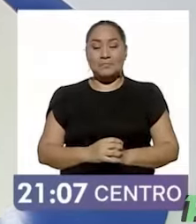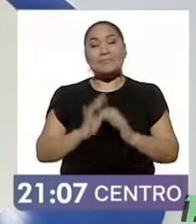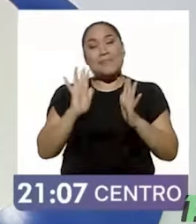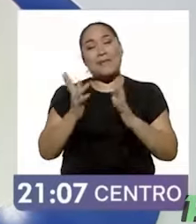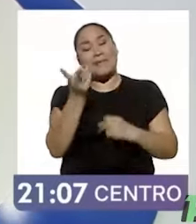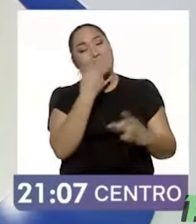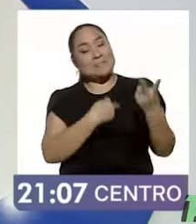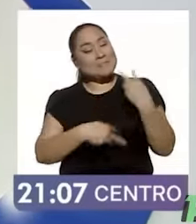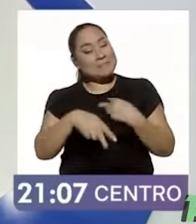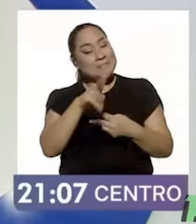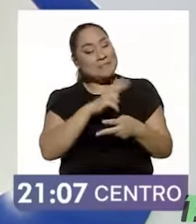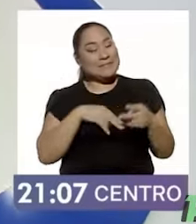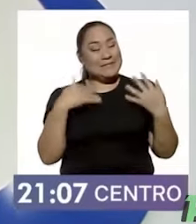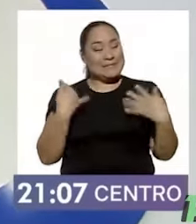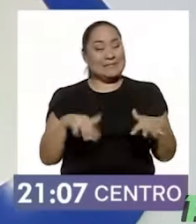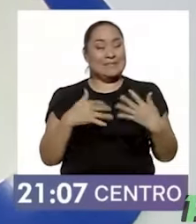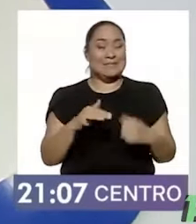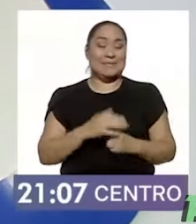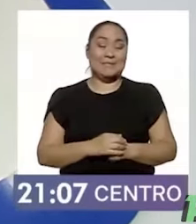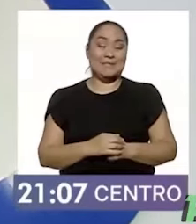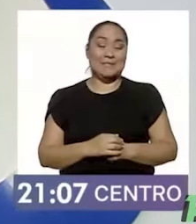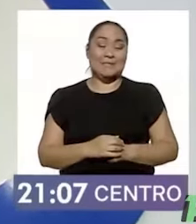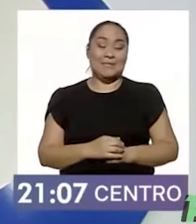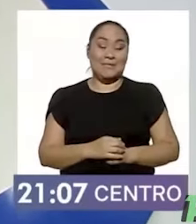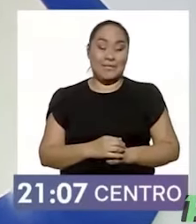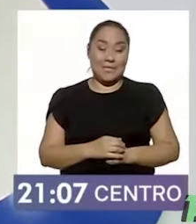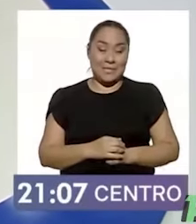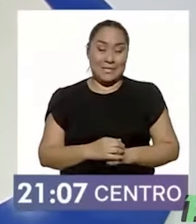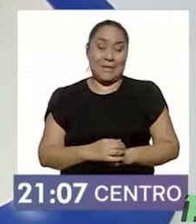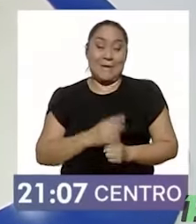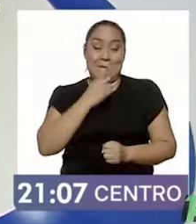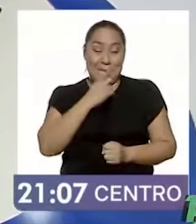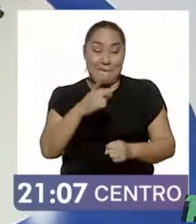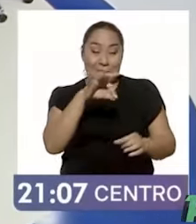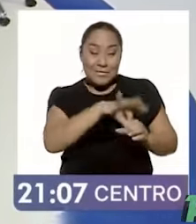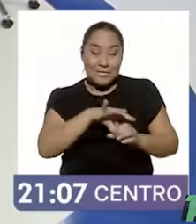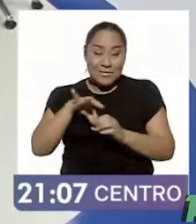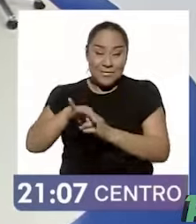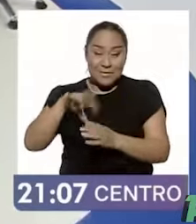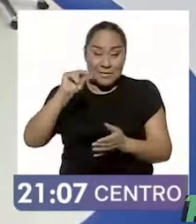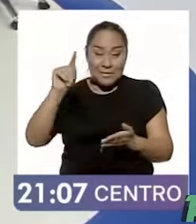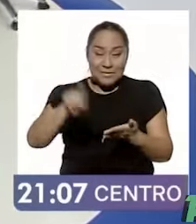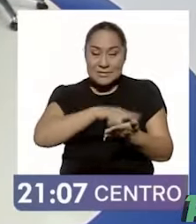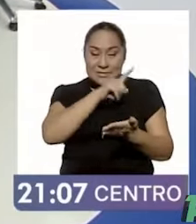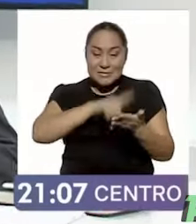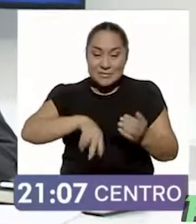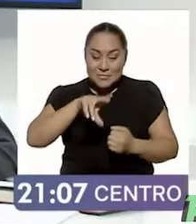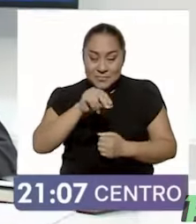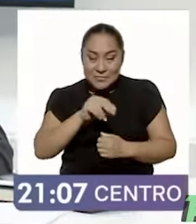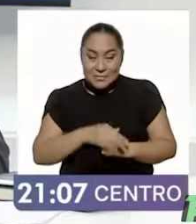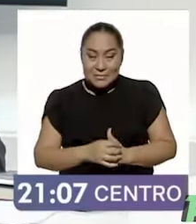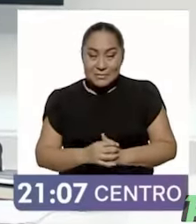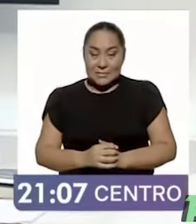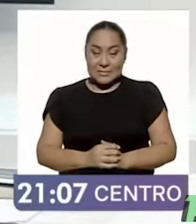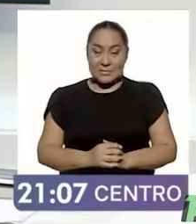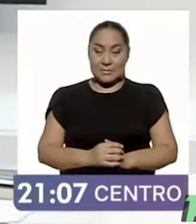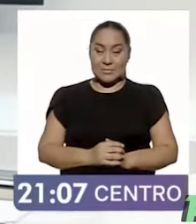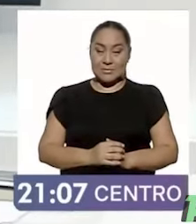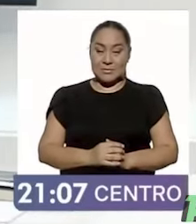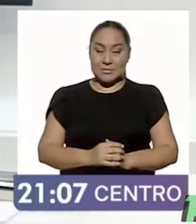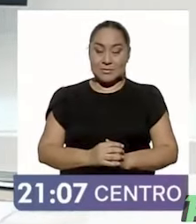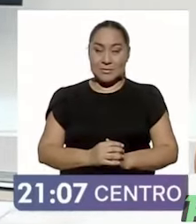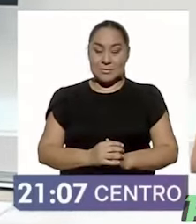van a impugnar! ¡La mesa! ¡Basta ya! ¡No nos anules la elección, por favor! mesa! ¡Ah, la mesa! Me temo que